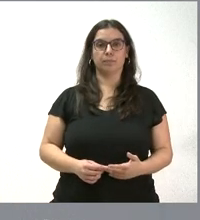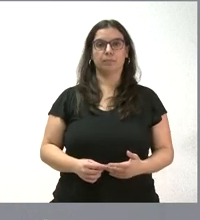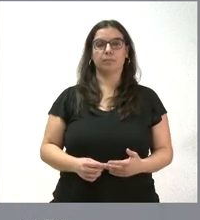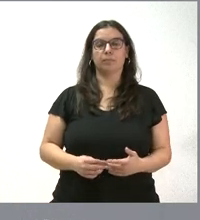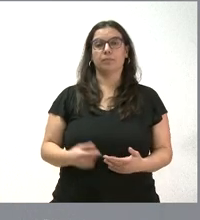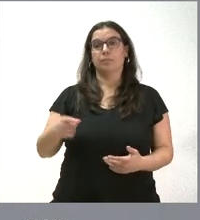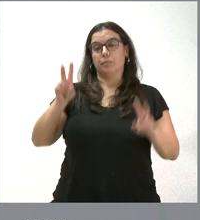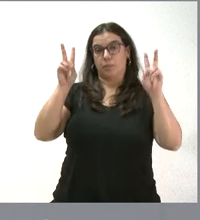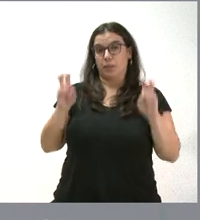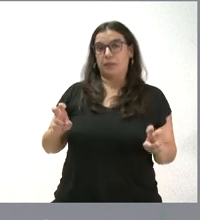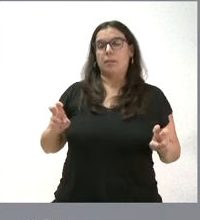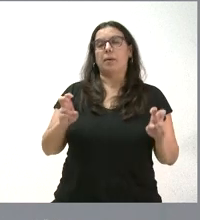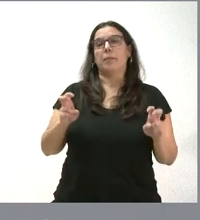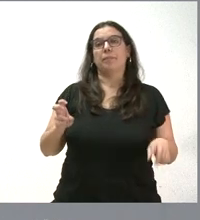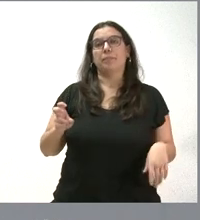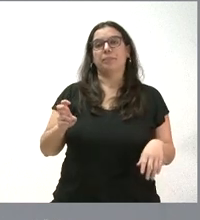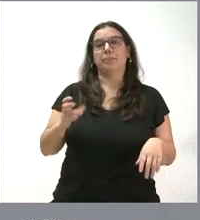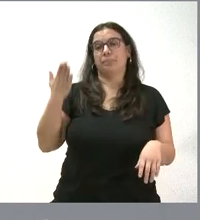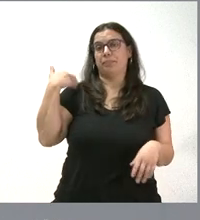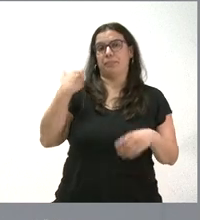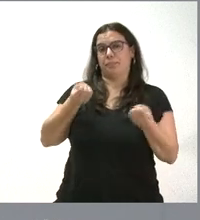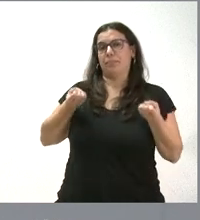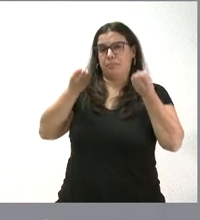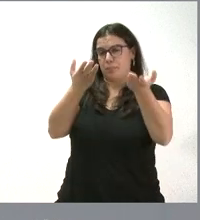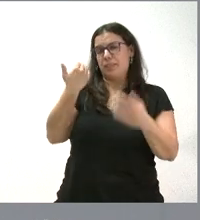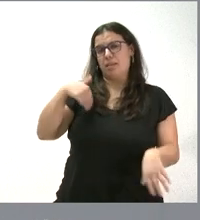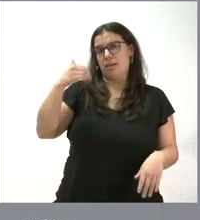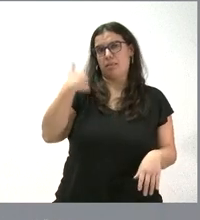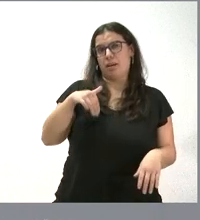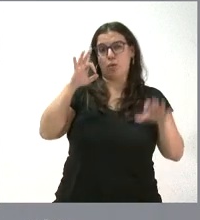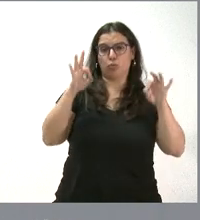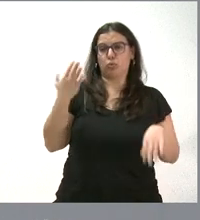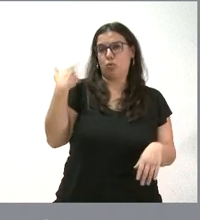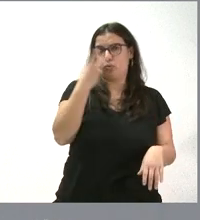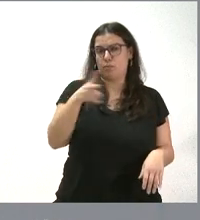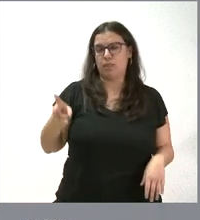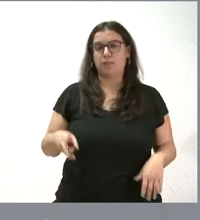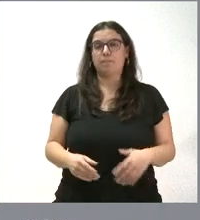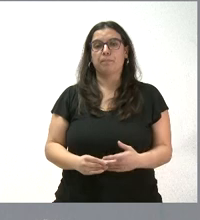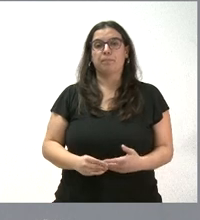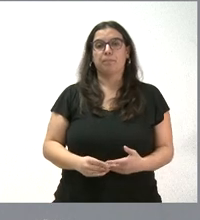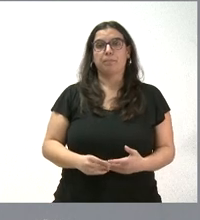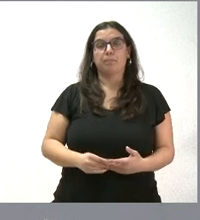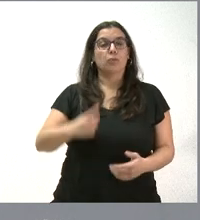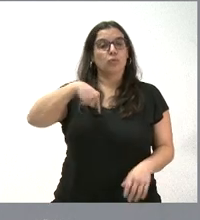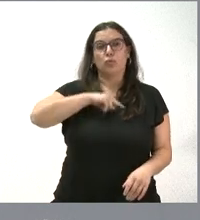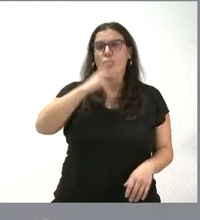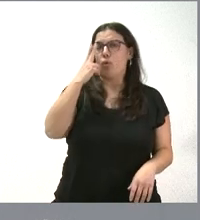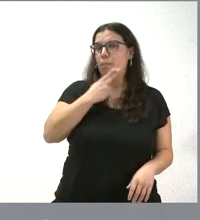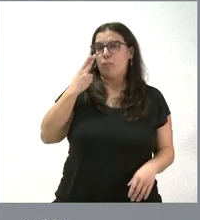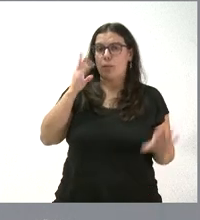Sobre este asunto ya me manifesté claramente en su momento, hace ahora dos semanas, que es nuestro compromiso